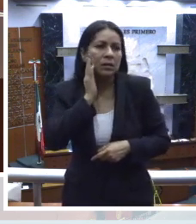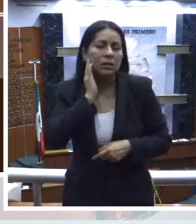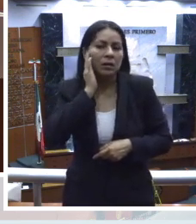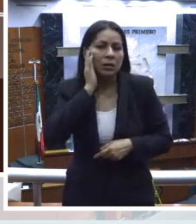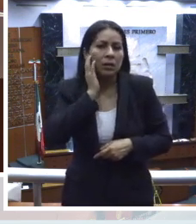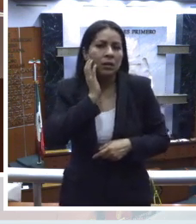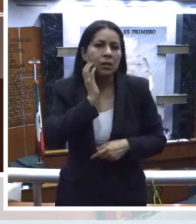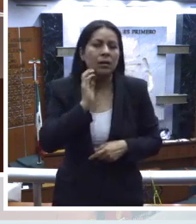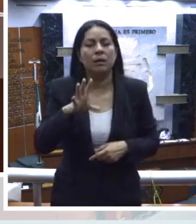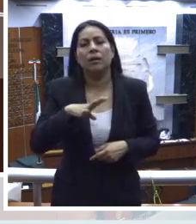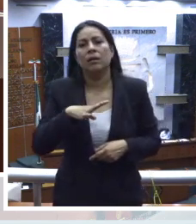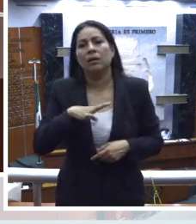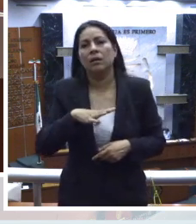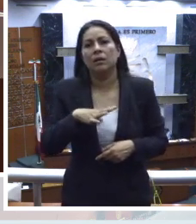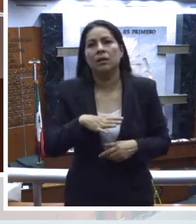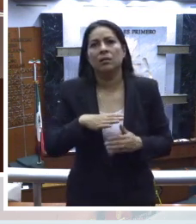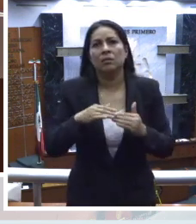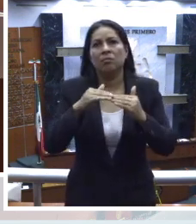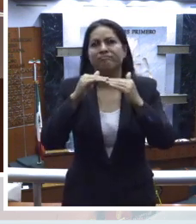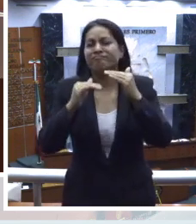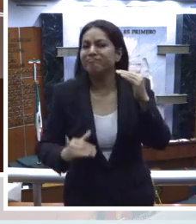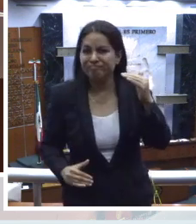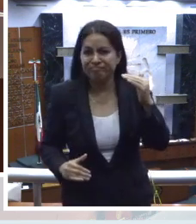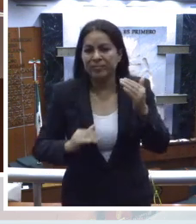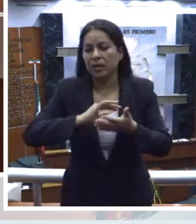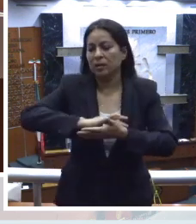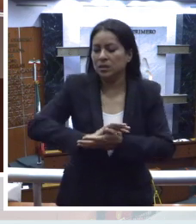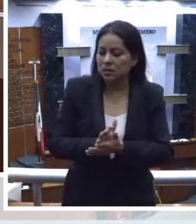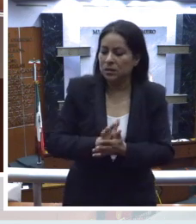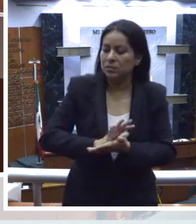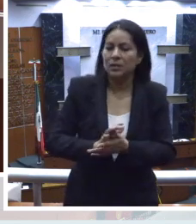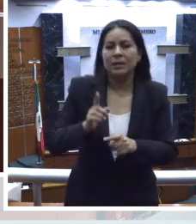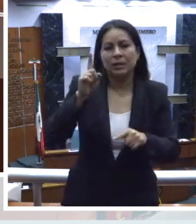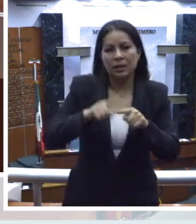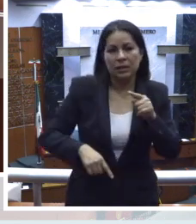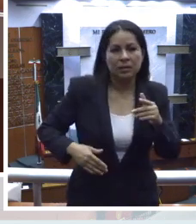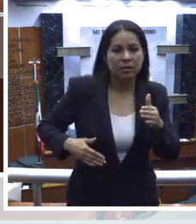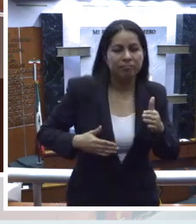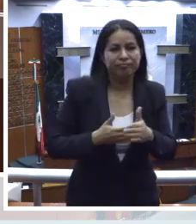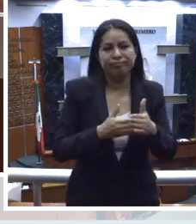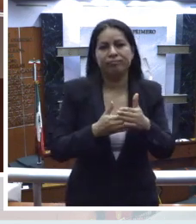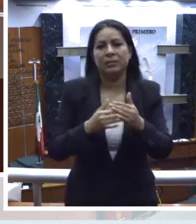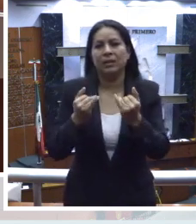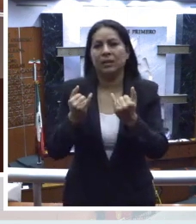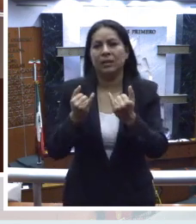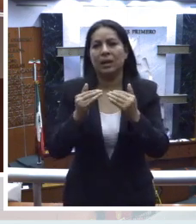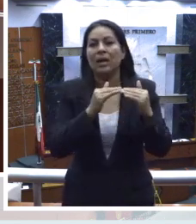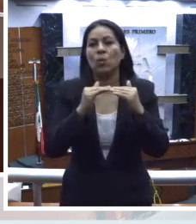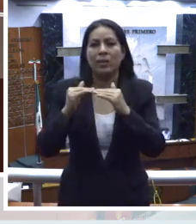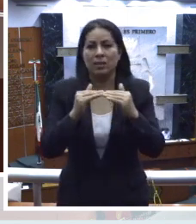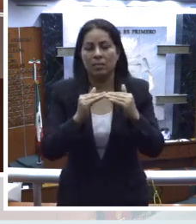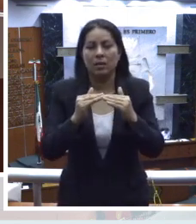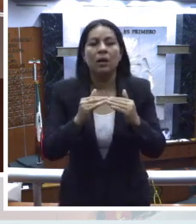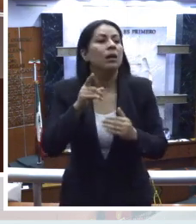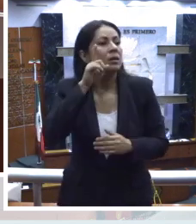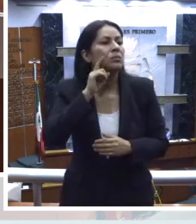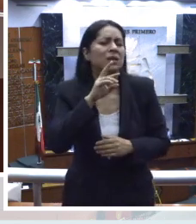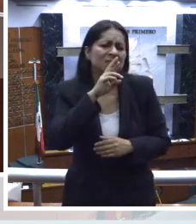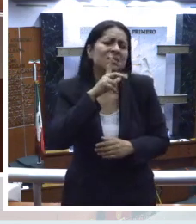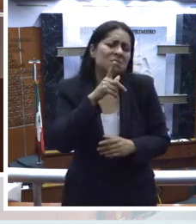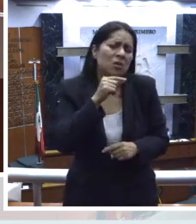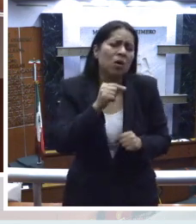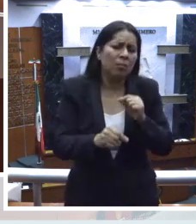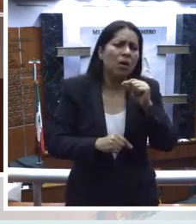situaciones de desventaja que discriminan e impiden la igualdad. Si bien la situación de las mujeres ha mejorado